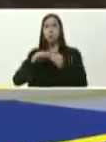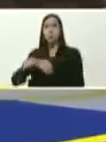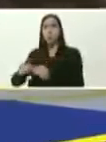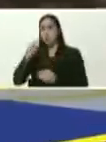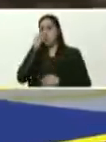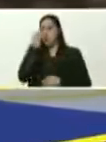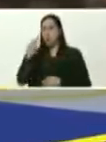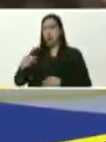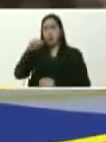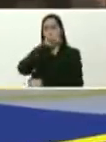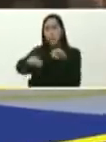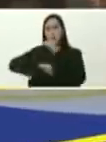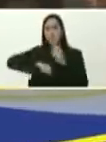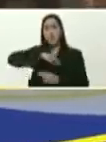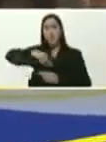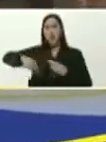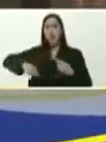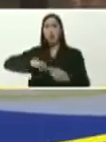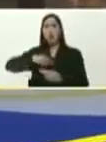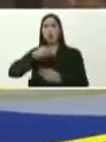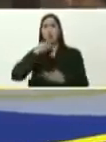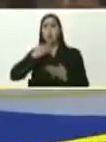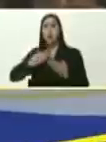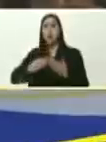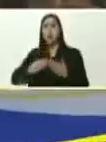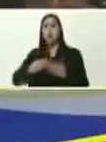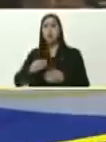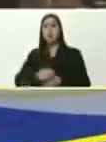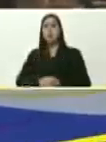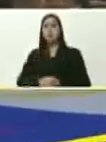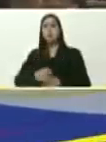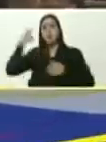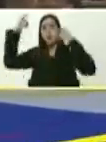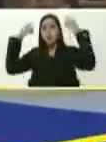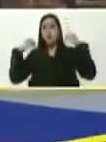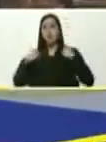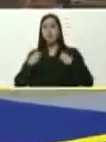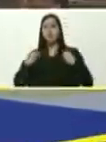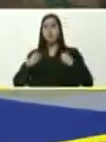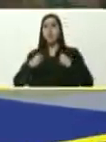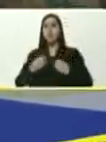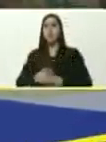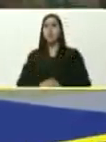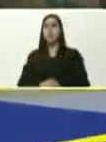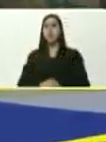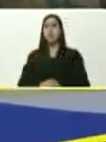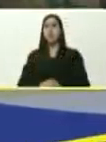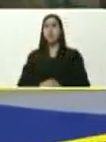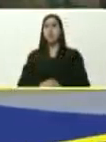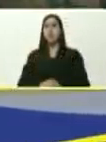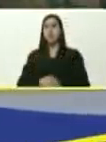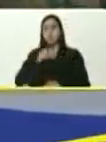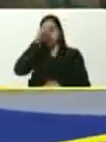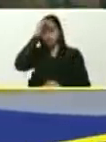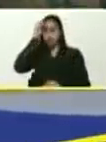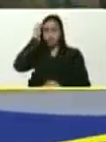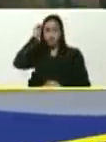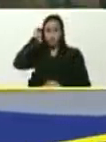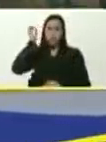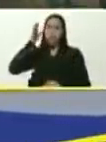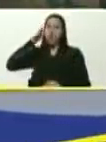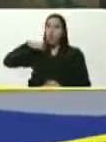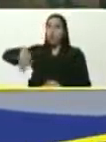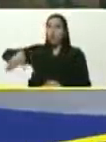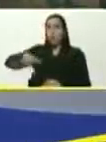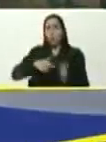y vamos a defender, nuestra revolución. Gracias, chau, no hay. La patria sigue. Bueno, presidente, este es el poder popular, que